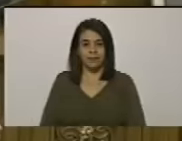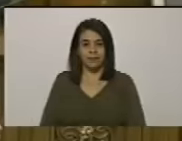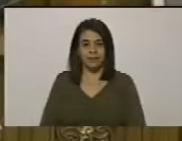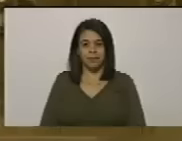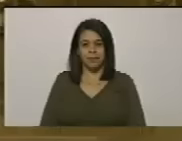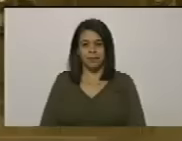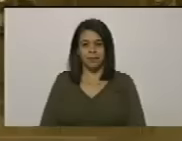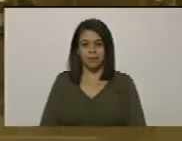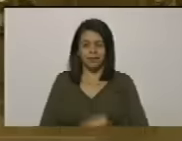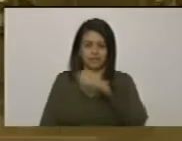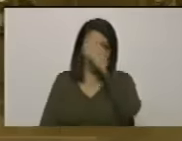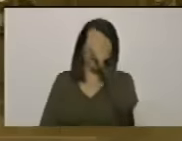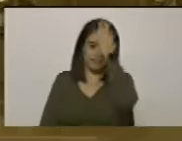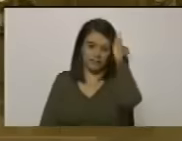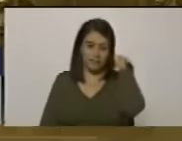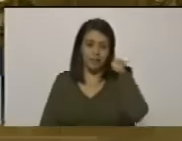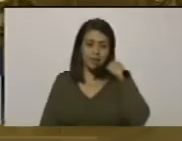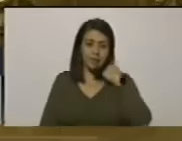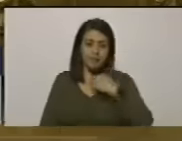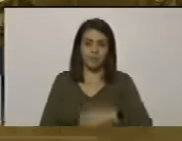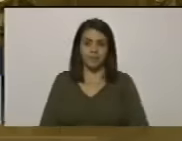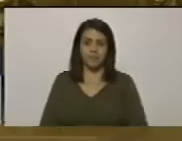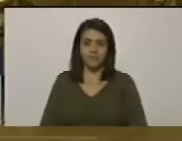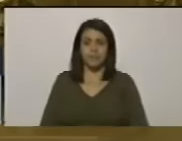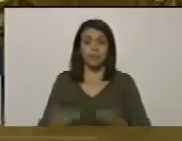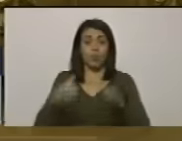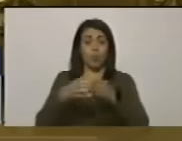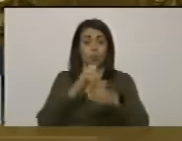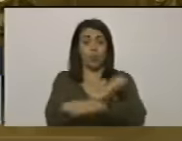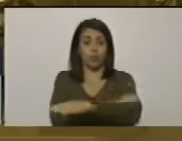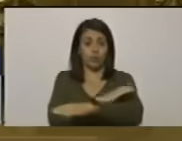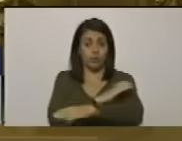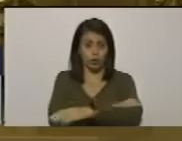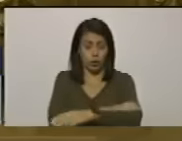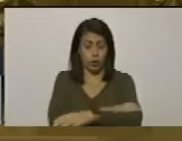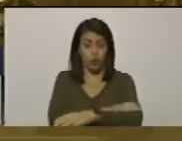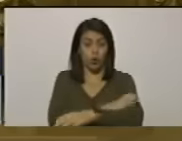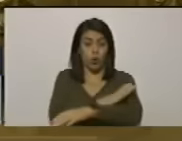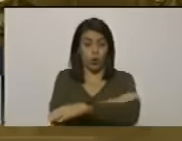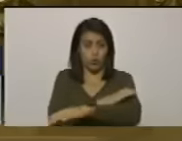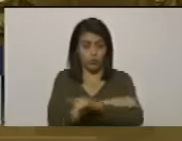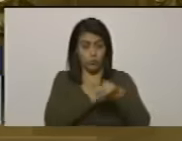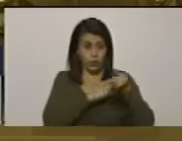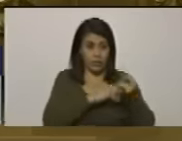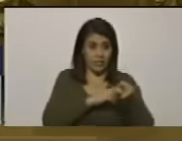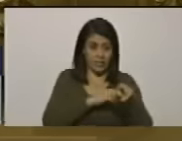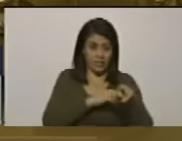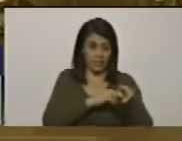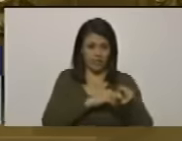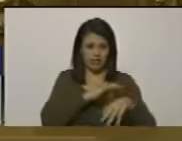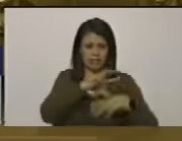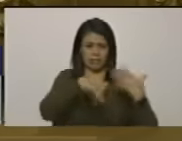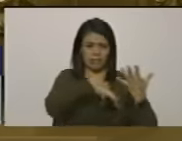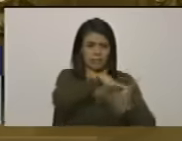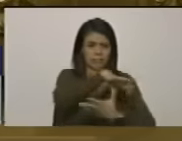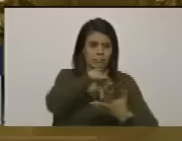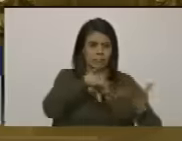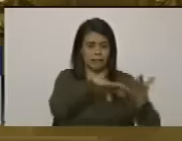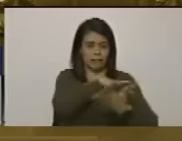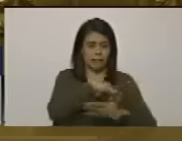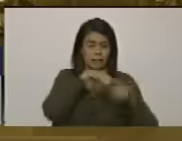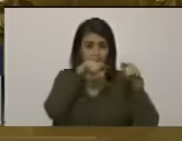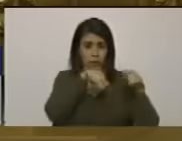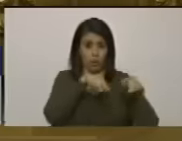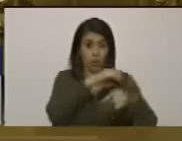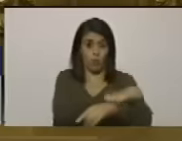se está errando con una parte de esa oposición con esa oposición violenta con esa